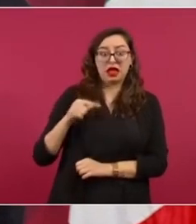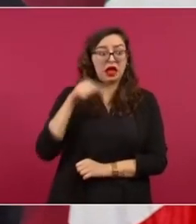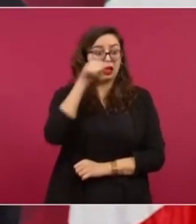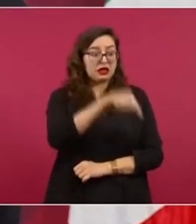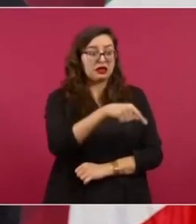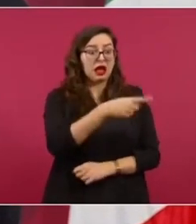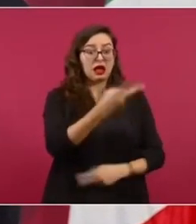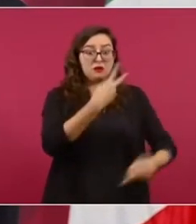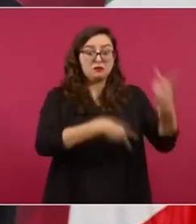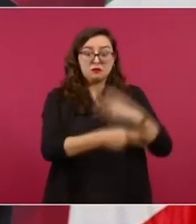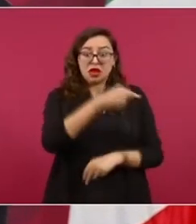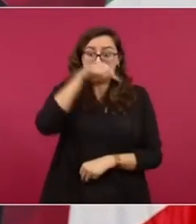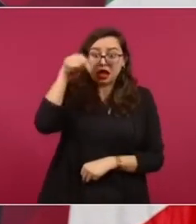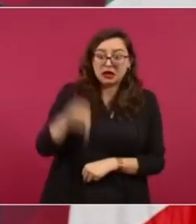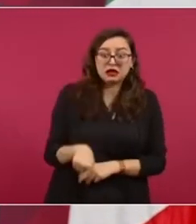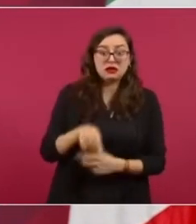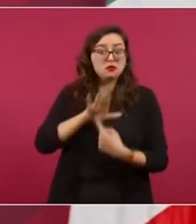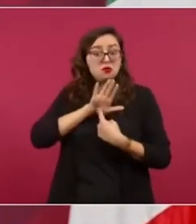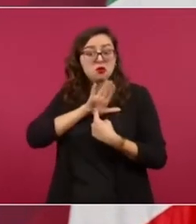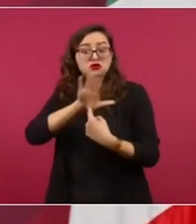réplica, lo voy a hacer. Entonces,